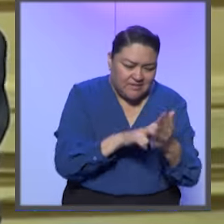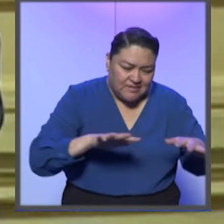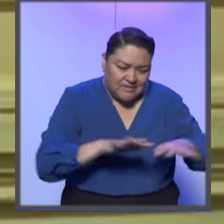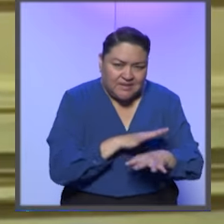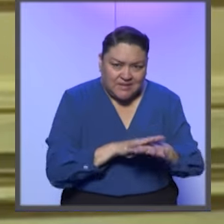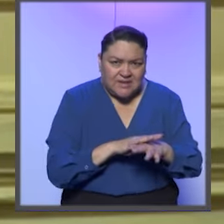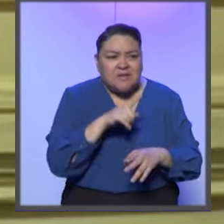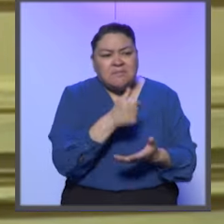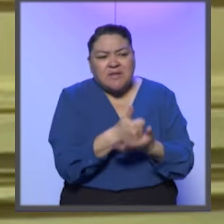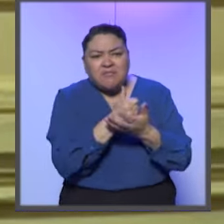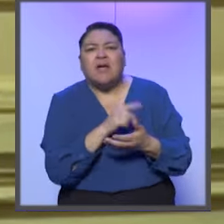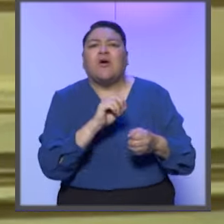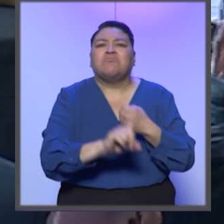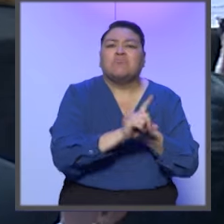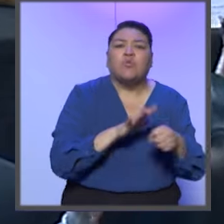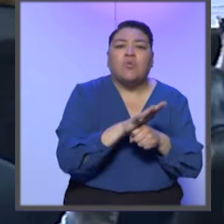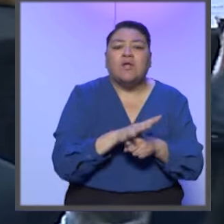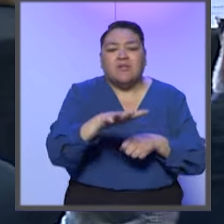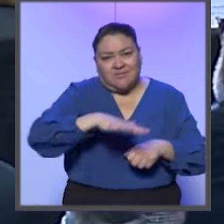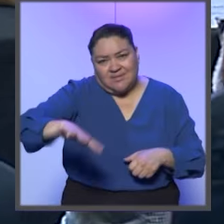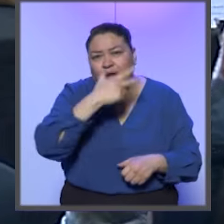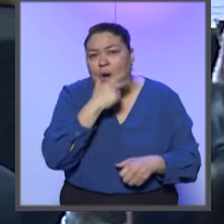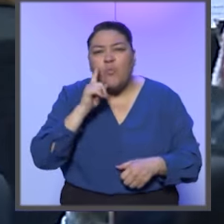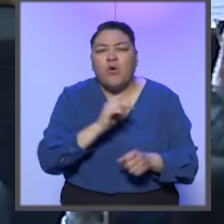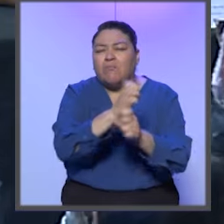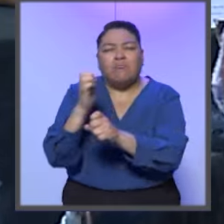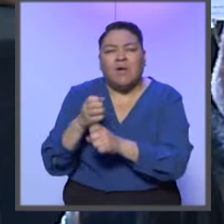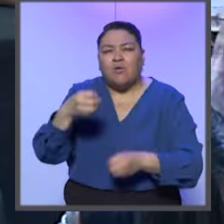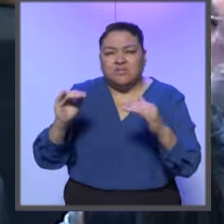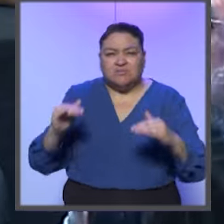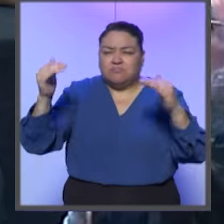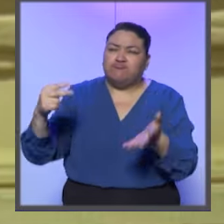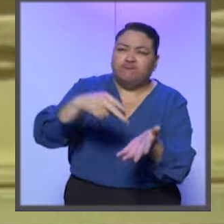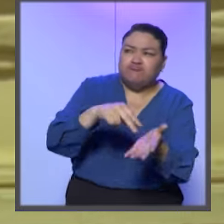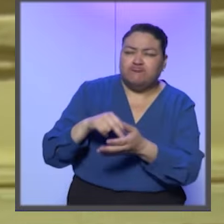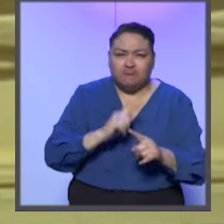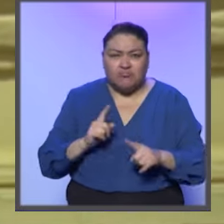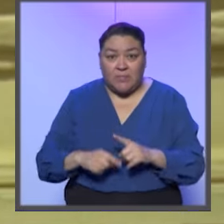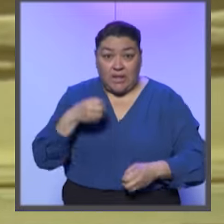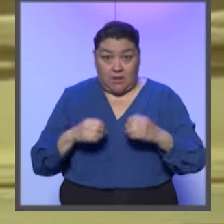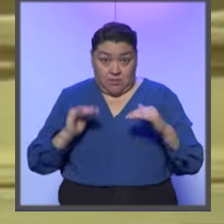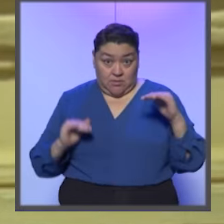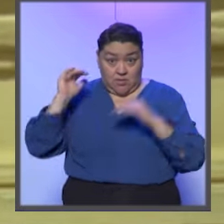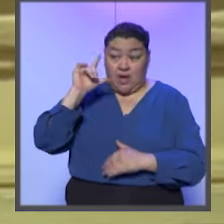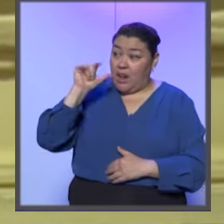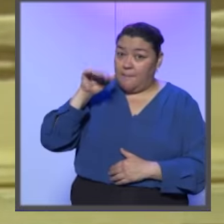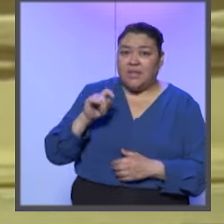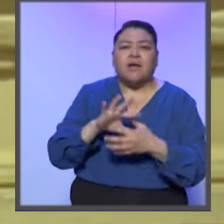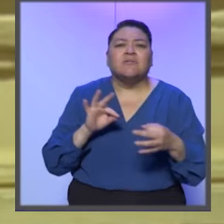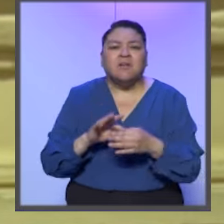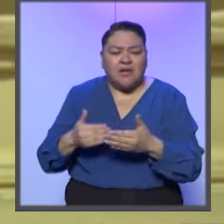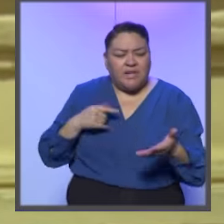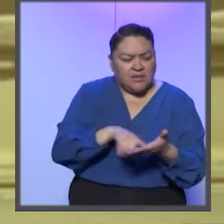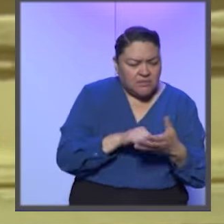Político-Electoral Ventajas y Desafíos. Ante magistradas y magistrados de diversas entidades del país, el magistrado Felipe de la Mata se refirió